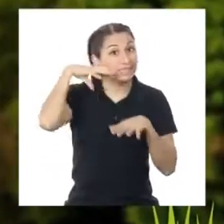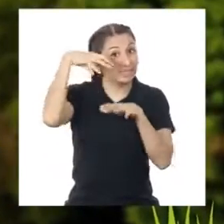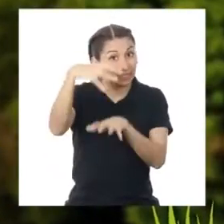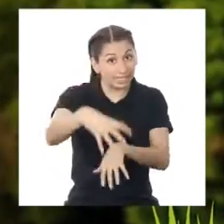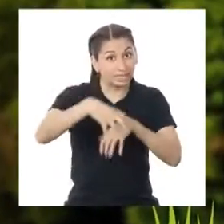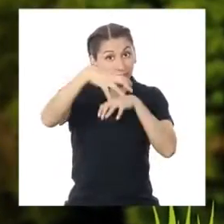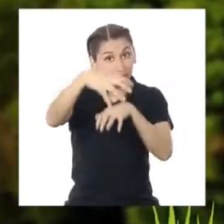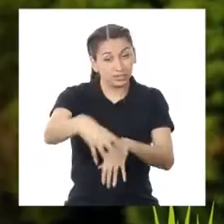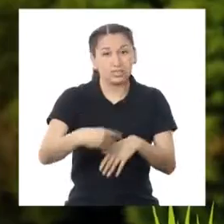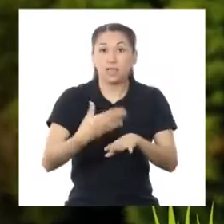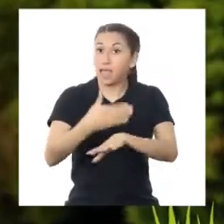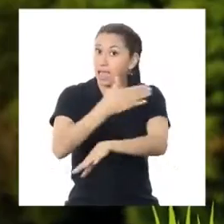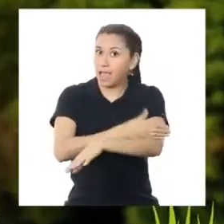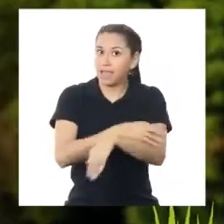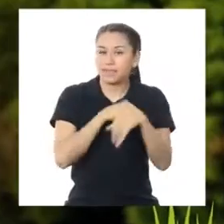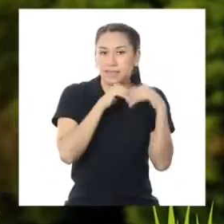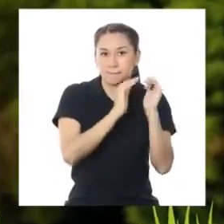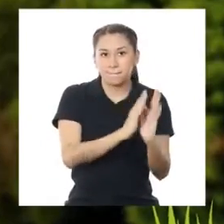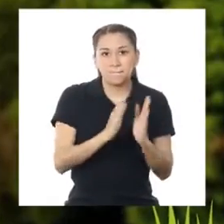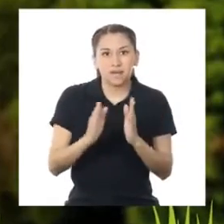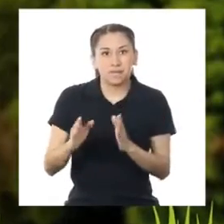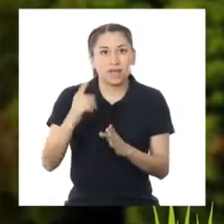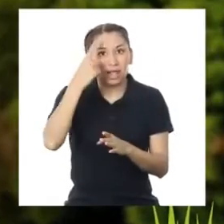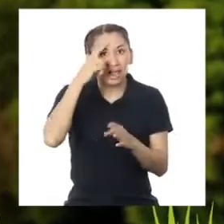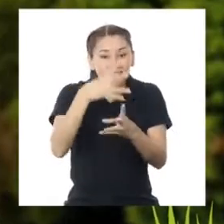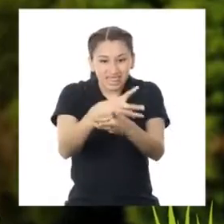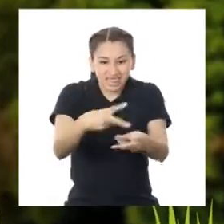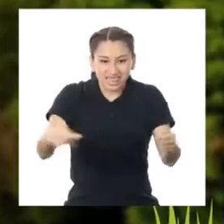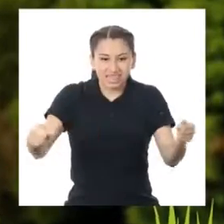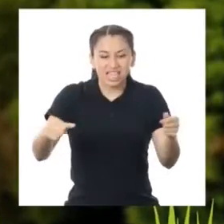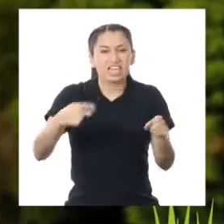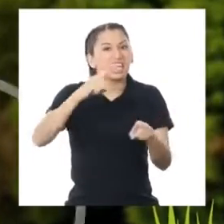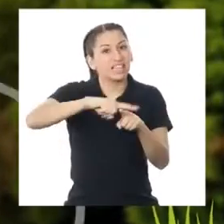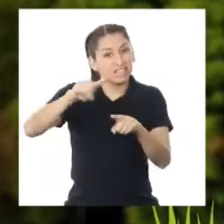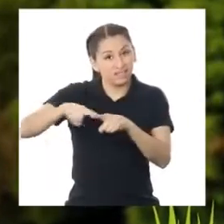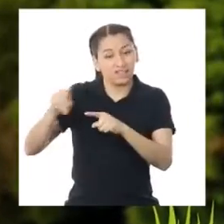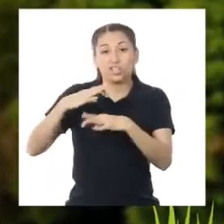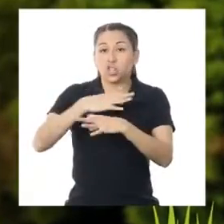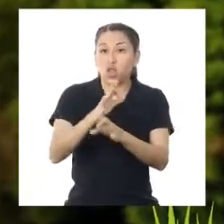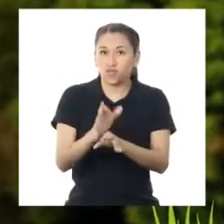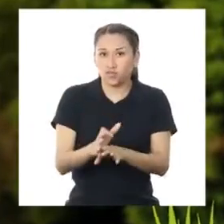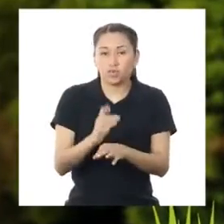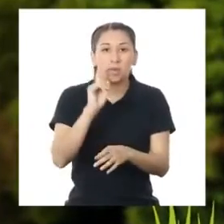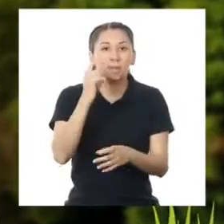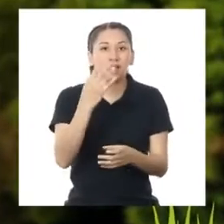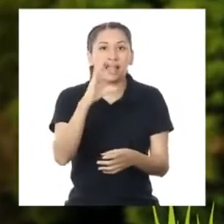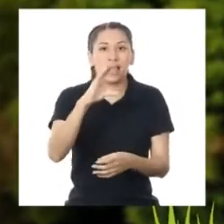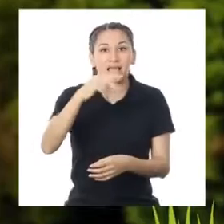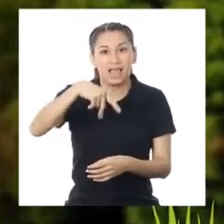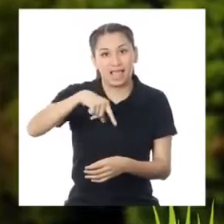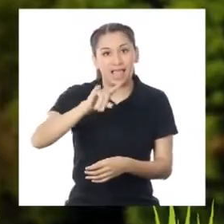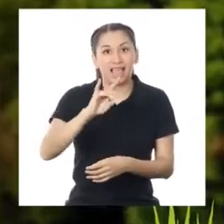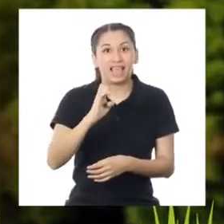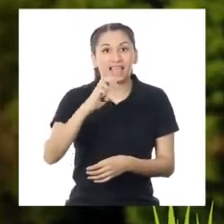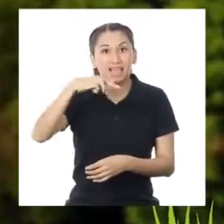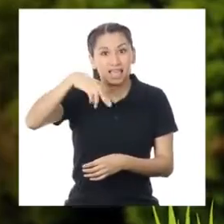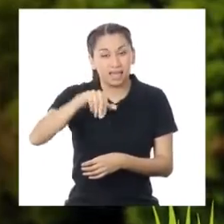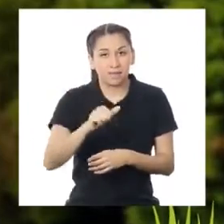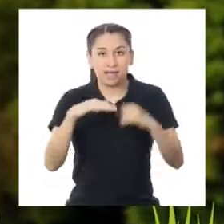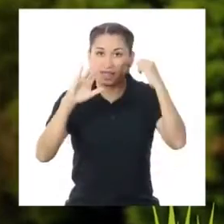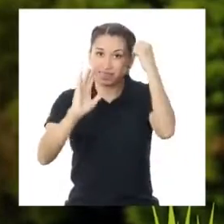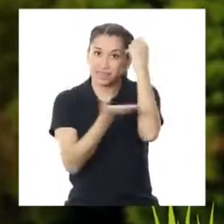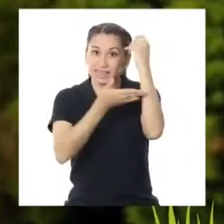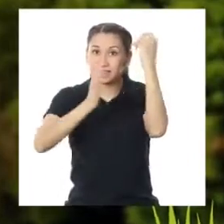selva preparan la tierra para su cultivo de variadas maneras, como la quema, la tala